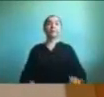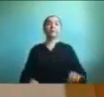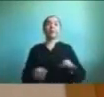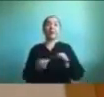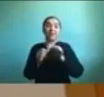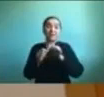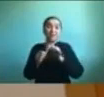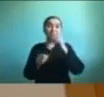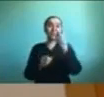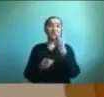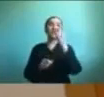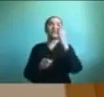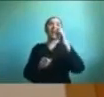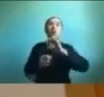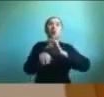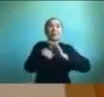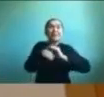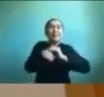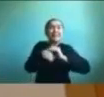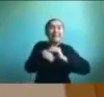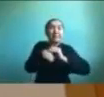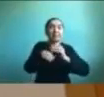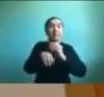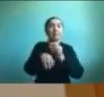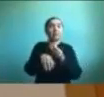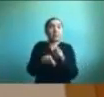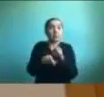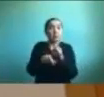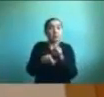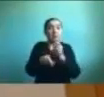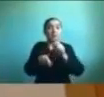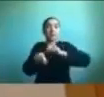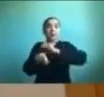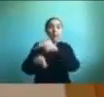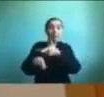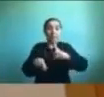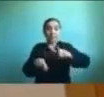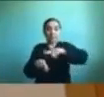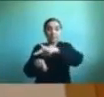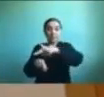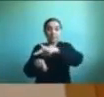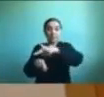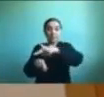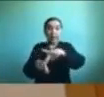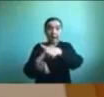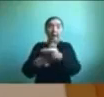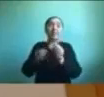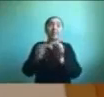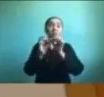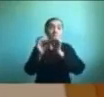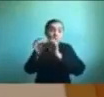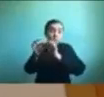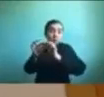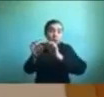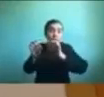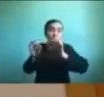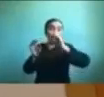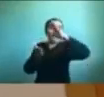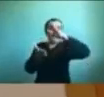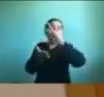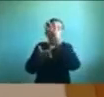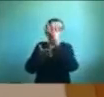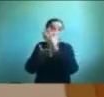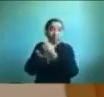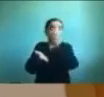dos lápices Kugu, que si se fijan, dentro de cada lápiz hay una lana que se pega en este velcro, lo que